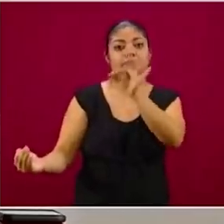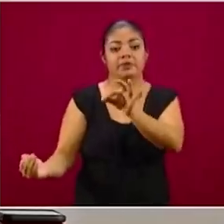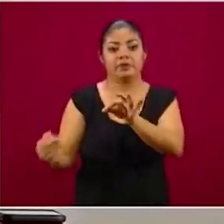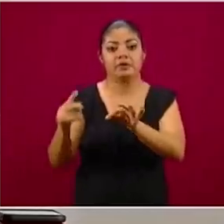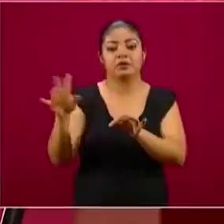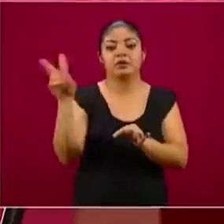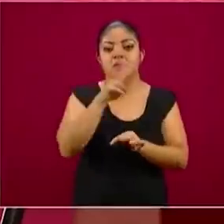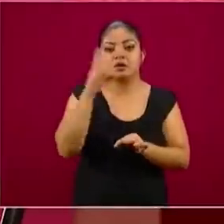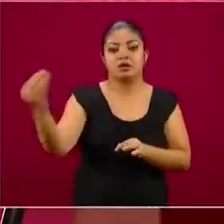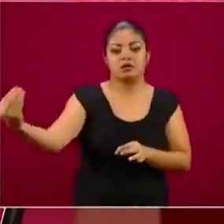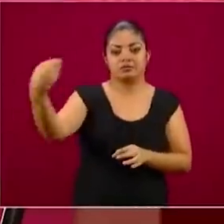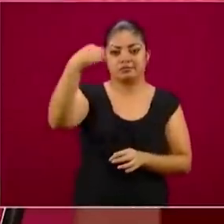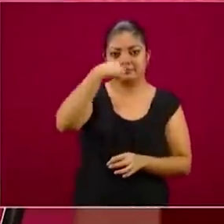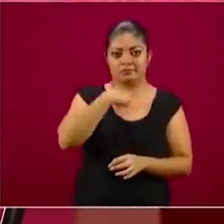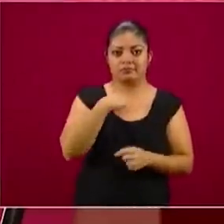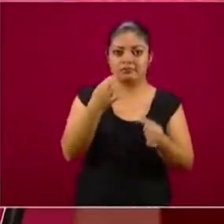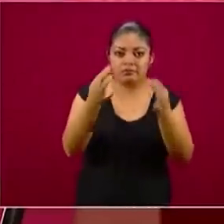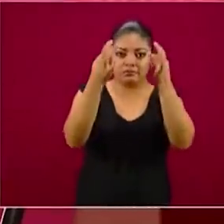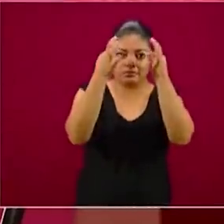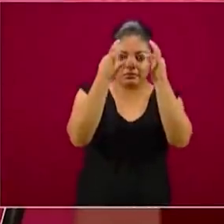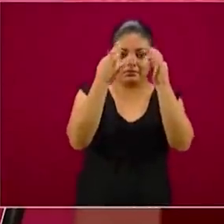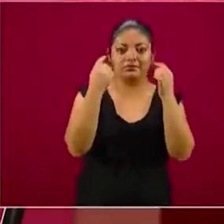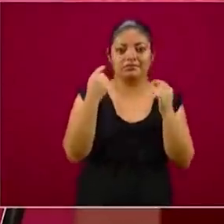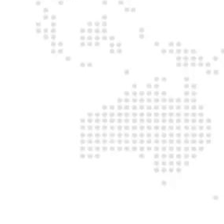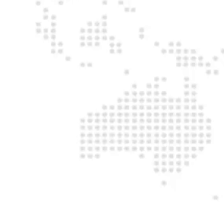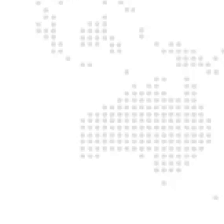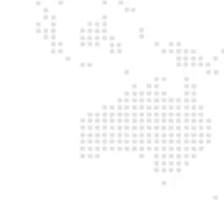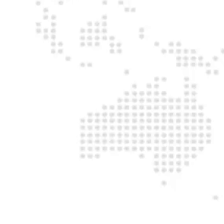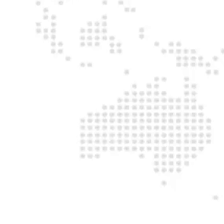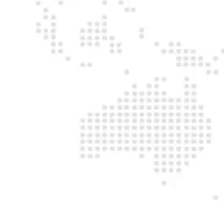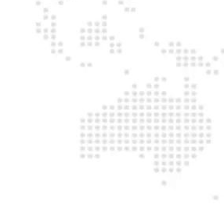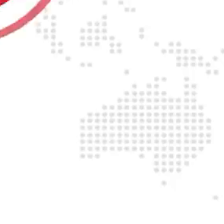respiratorias que pueden llegar a ojos, nariz y boca contagiar.